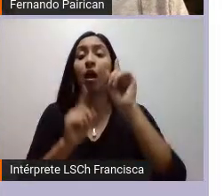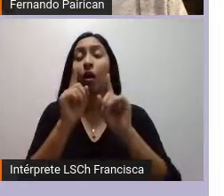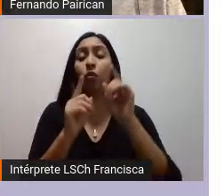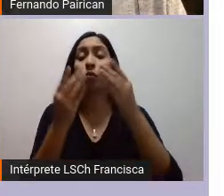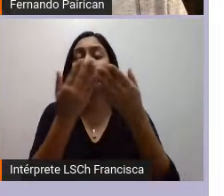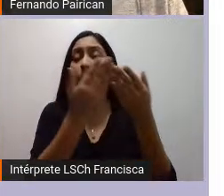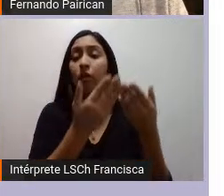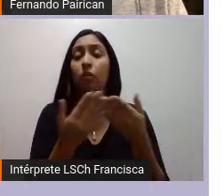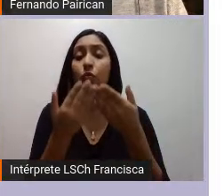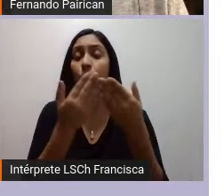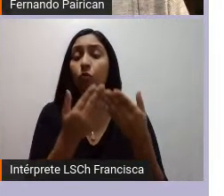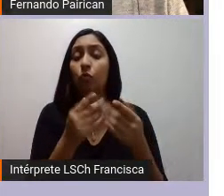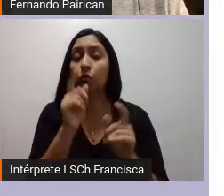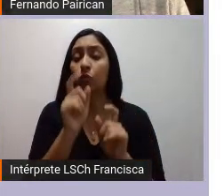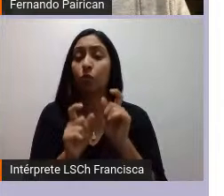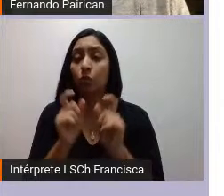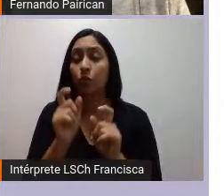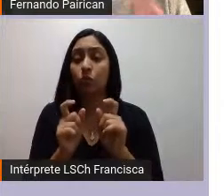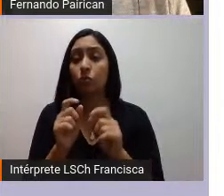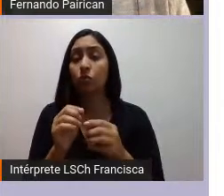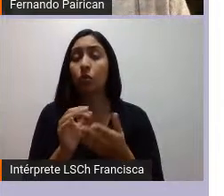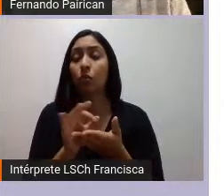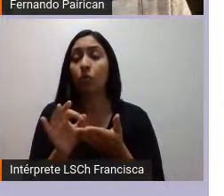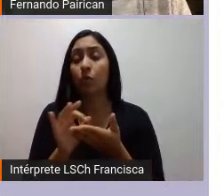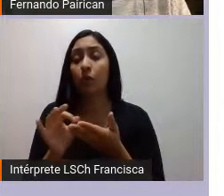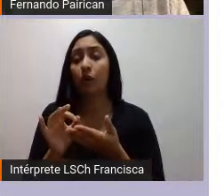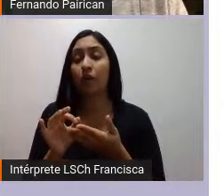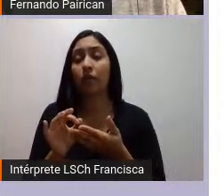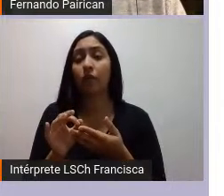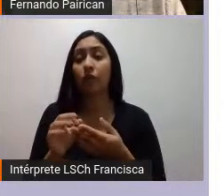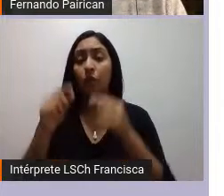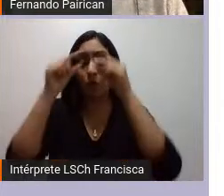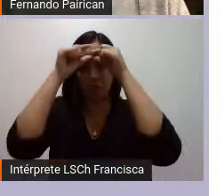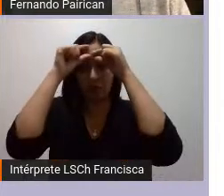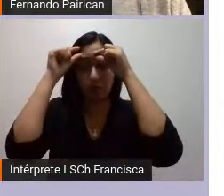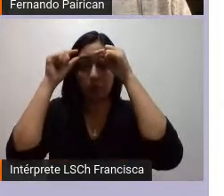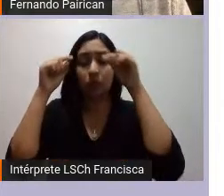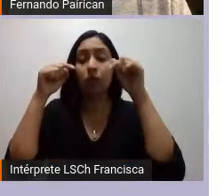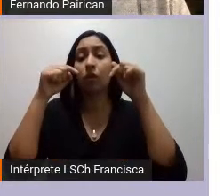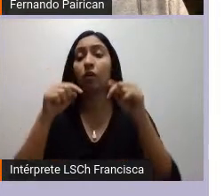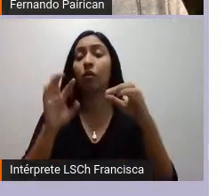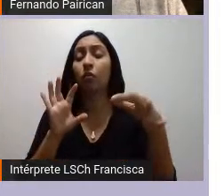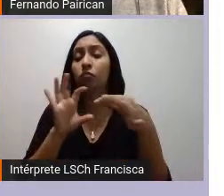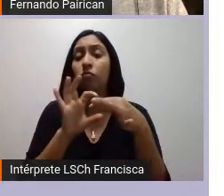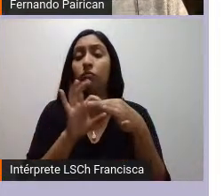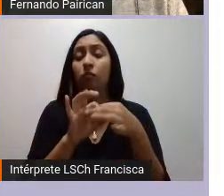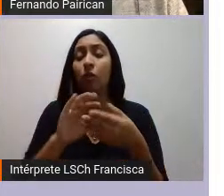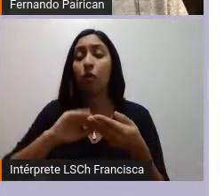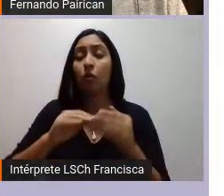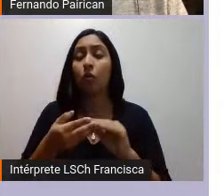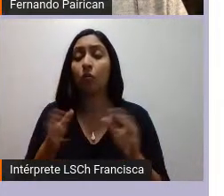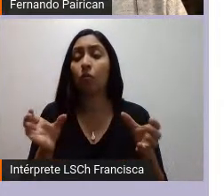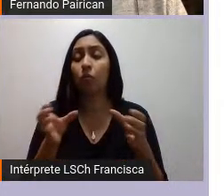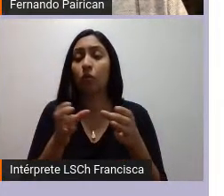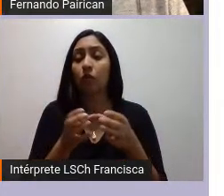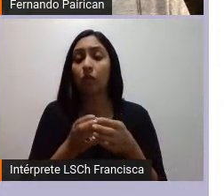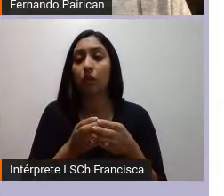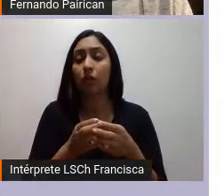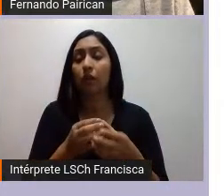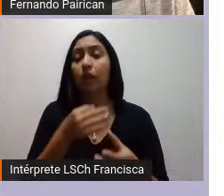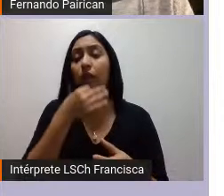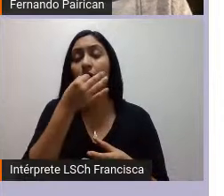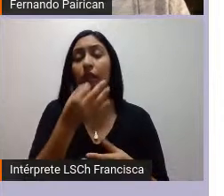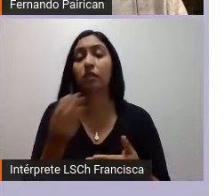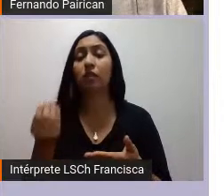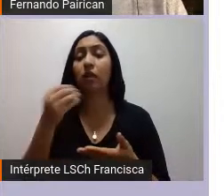pueblo Mapuche como que están articulados hoy día en la comunidad de historia Mapuche están hablando hablan en este contexto de una acumulación